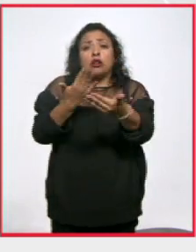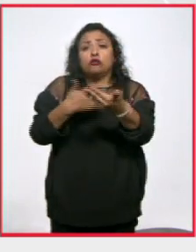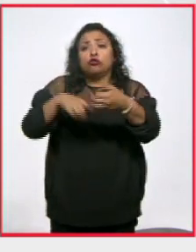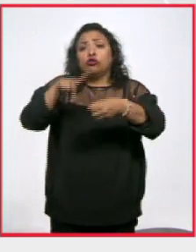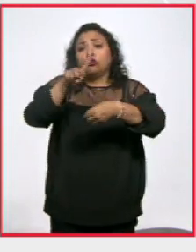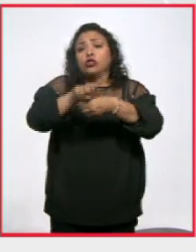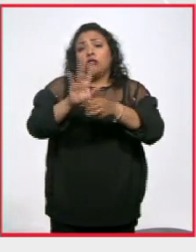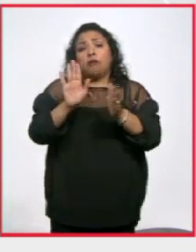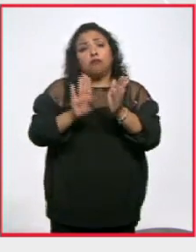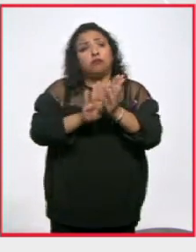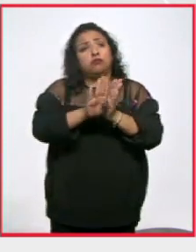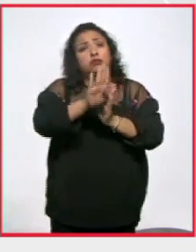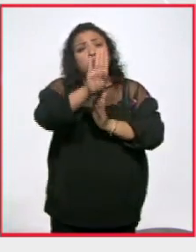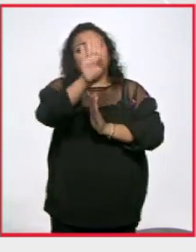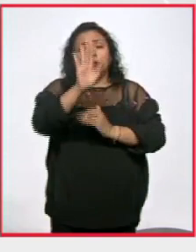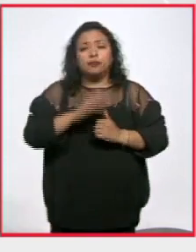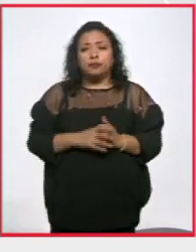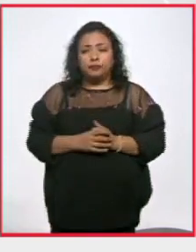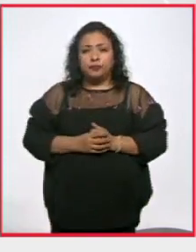sociedades